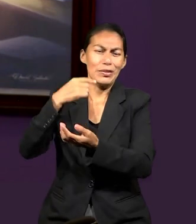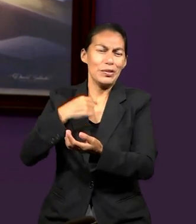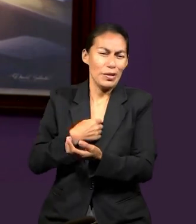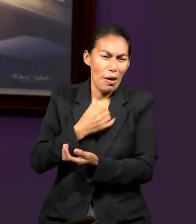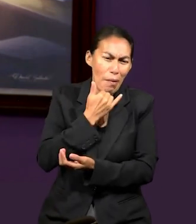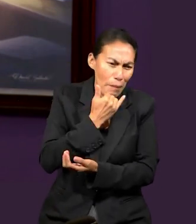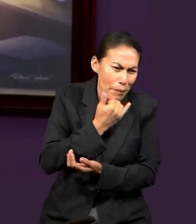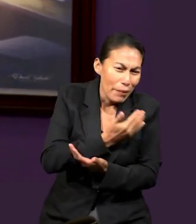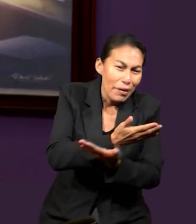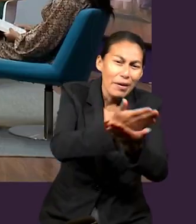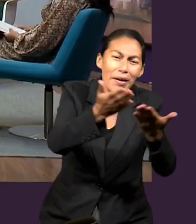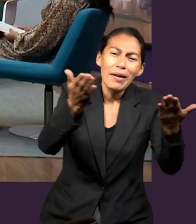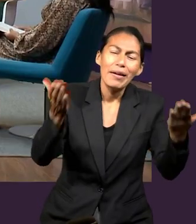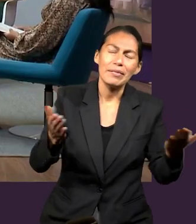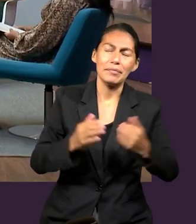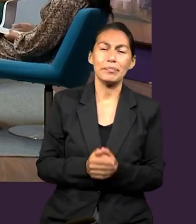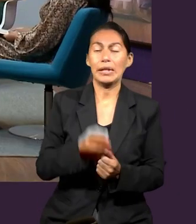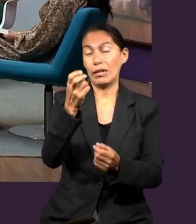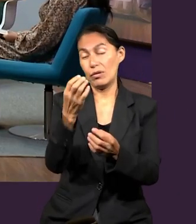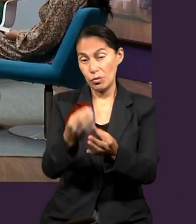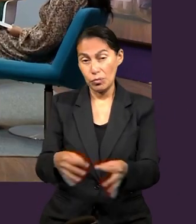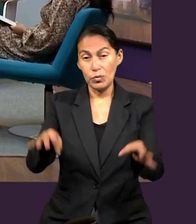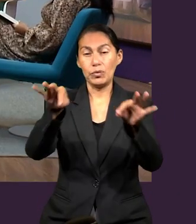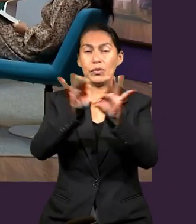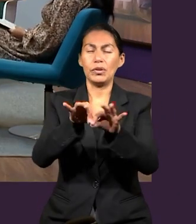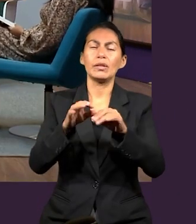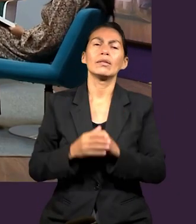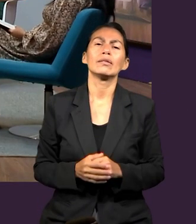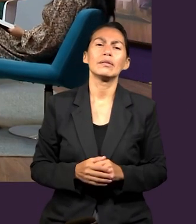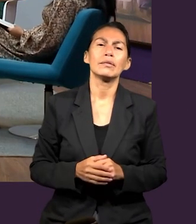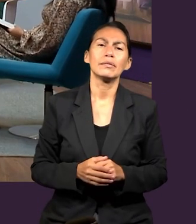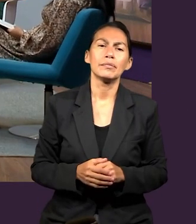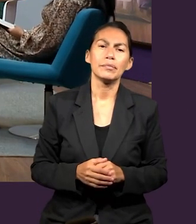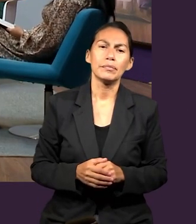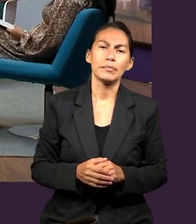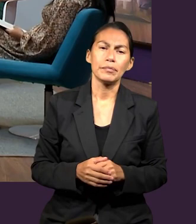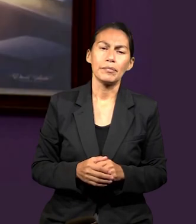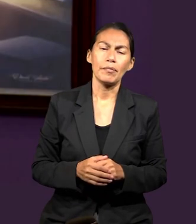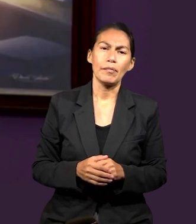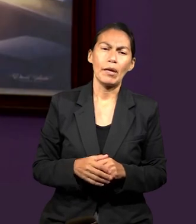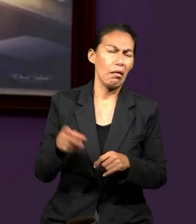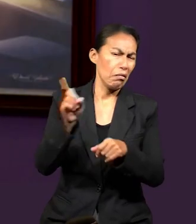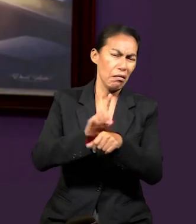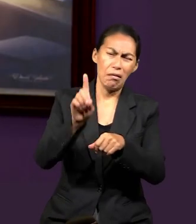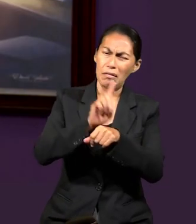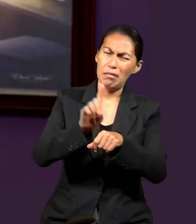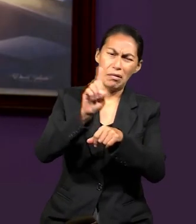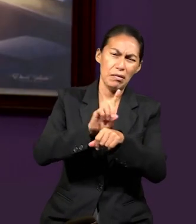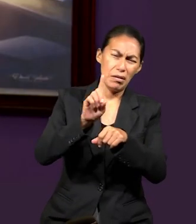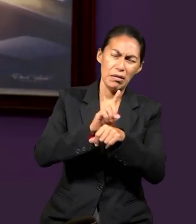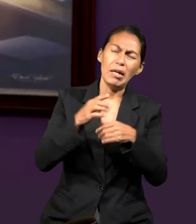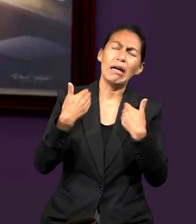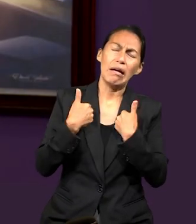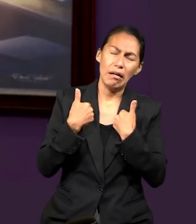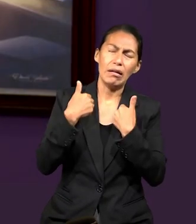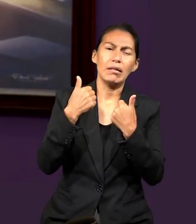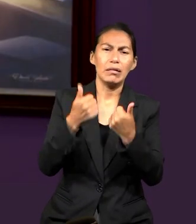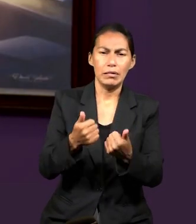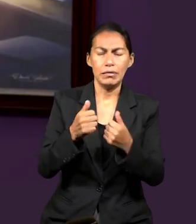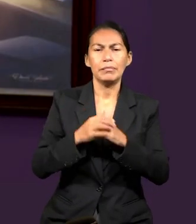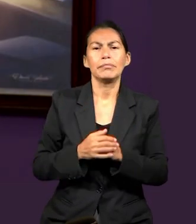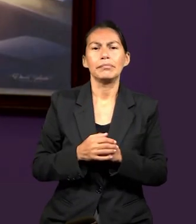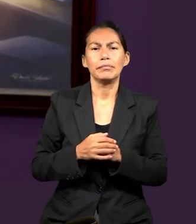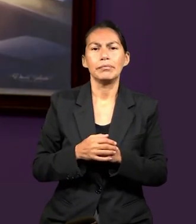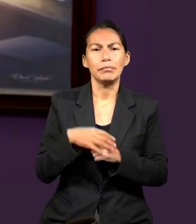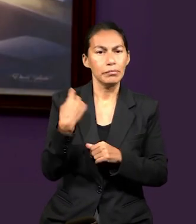en Cristo. También nos vuelve a recalcar acerca de la importancia que es tomar en cuenta esto a medida de todos